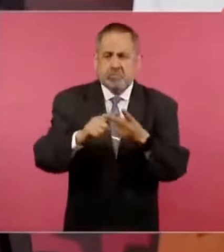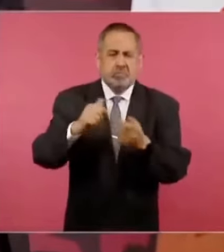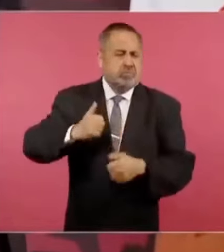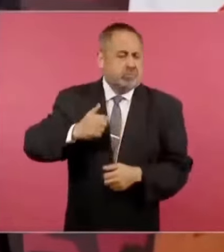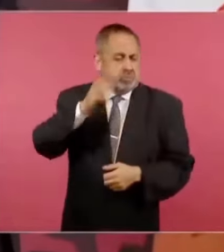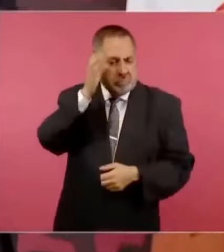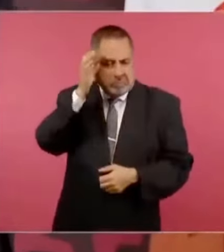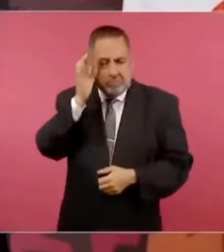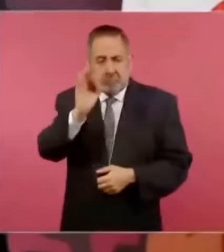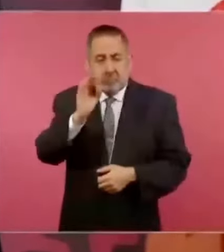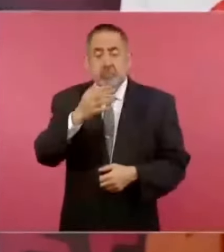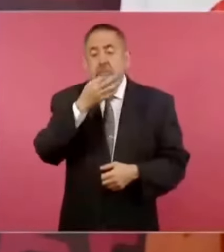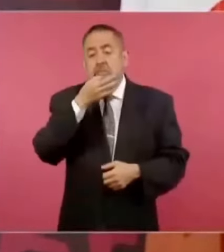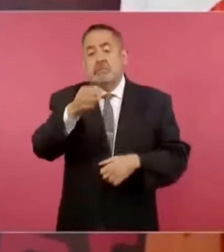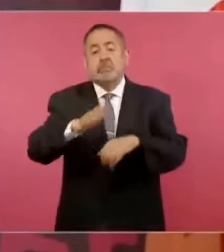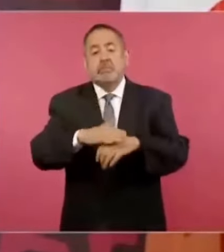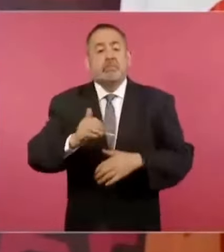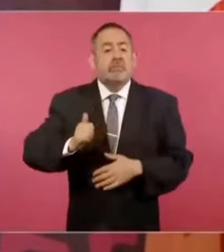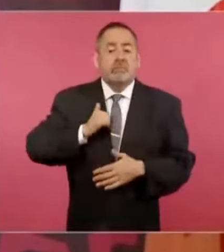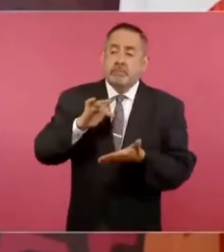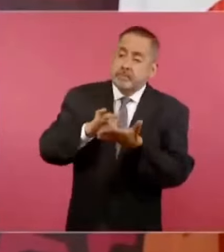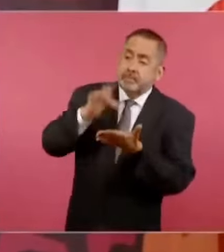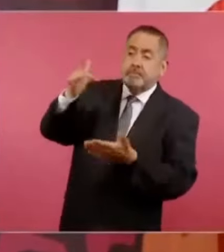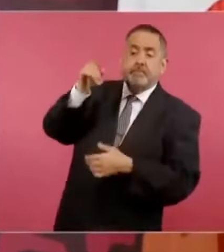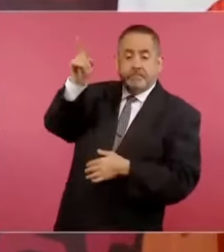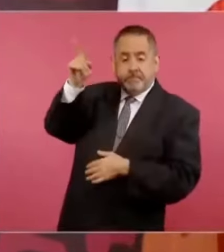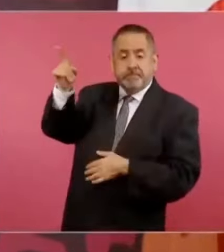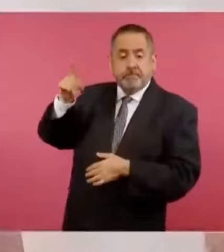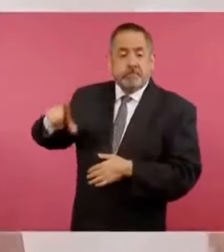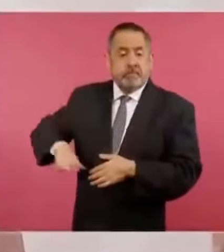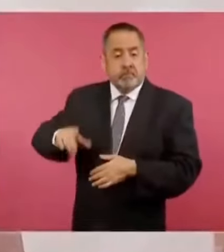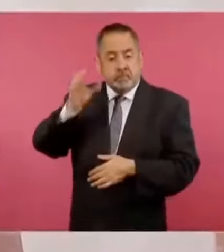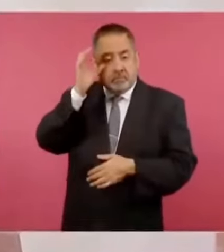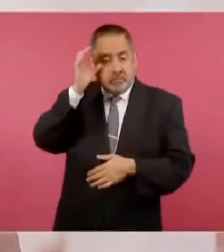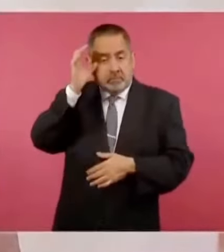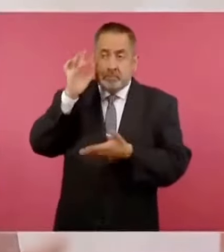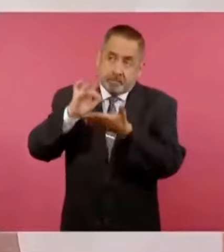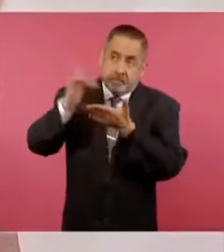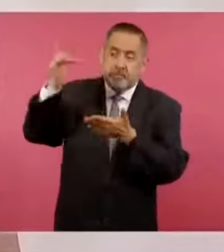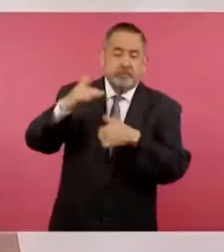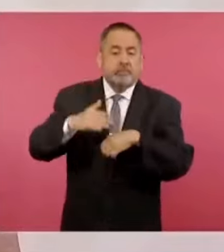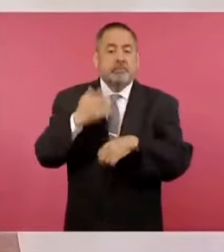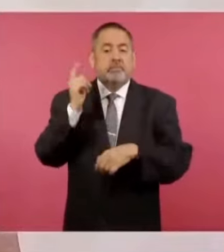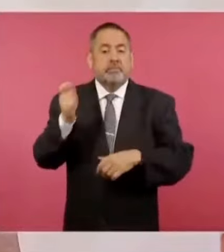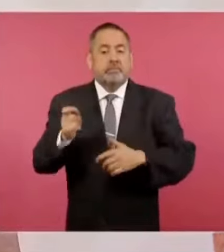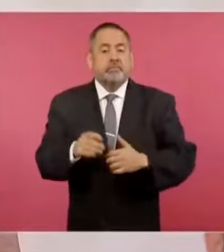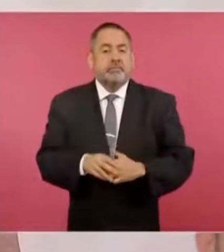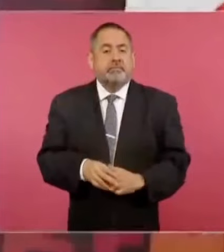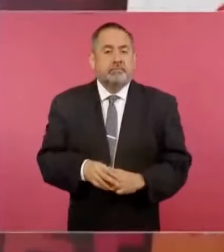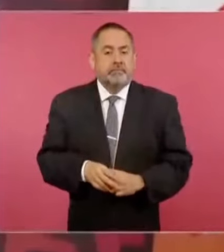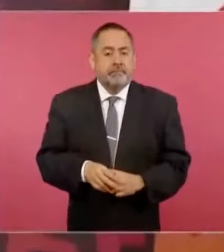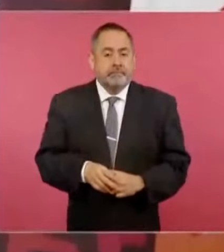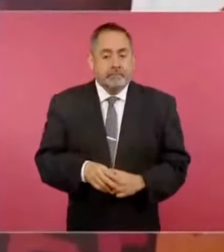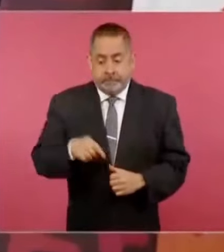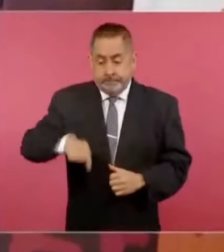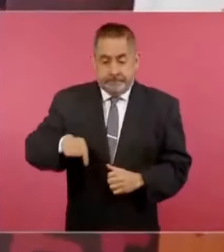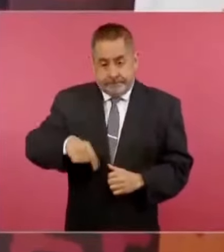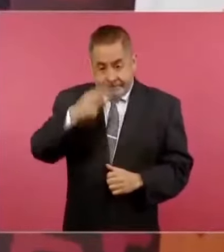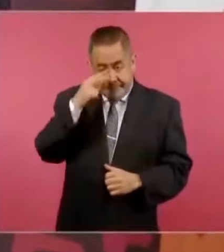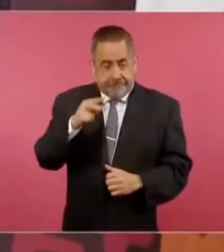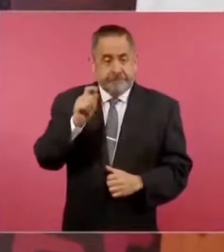China. Y aprovecho para agradecerle al gobierno de China, porque necesitábamos